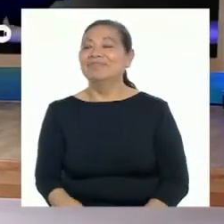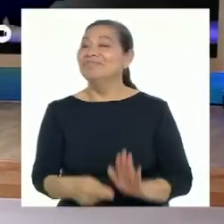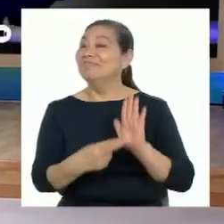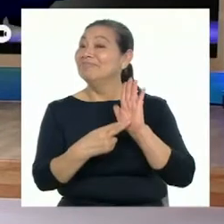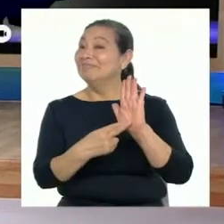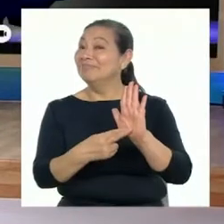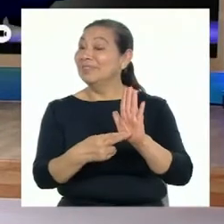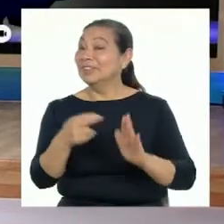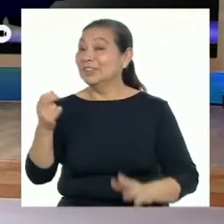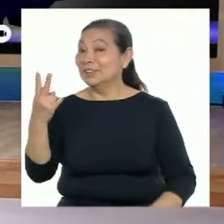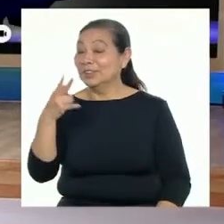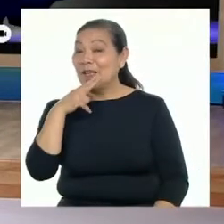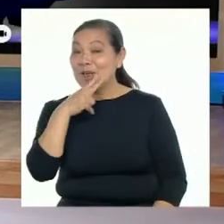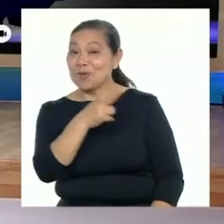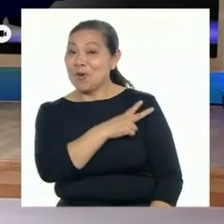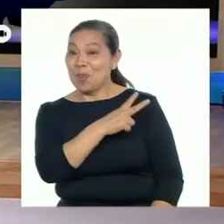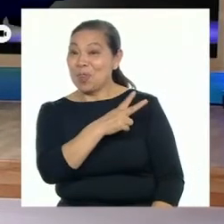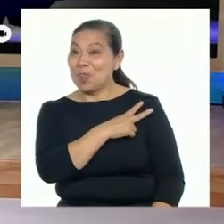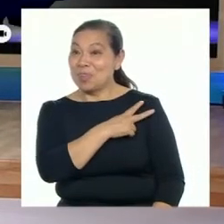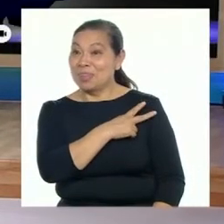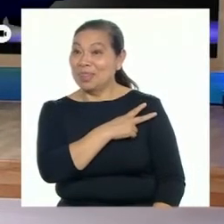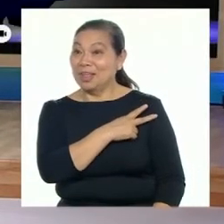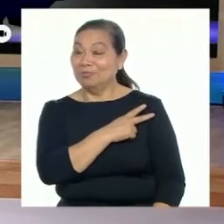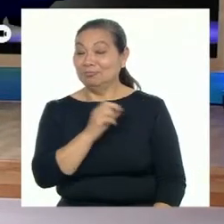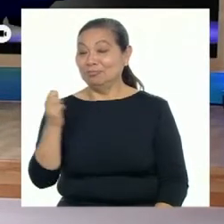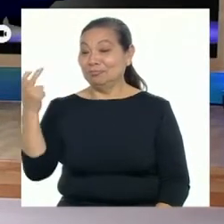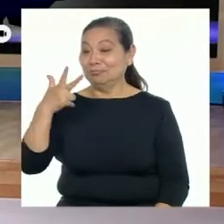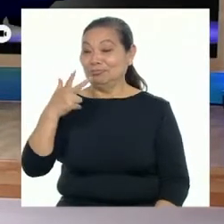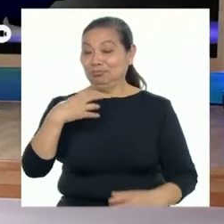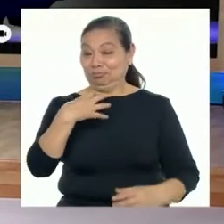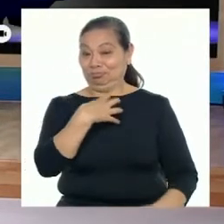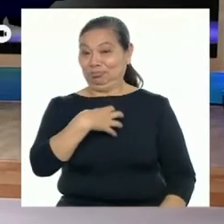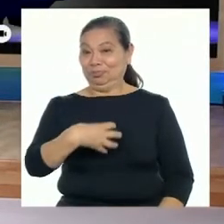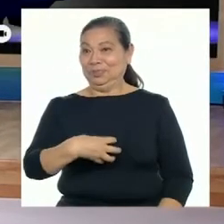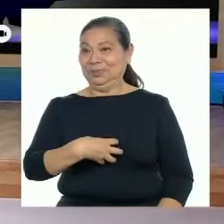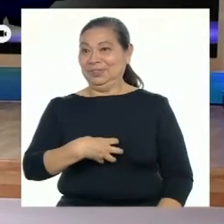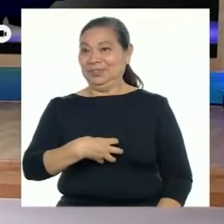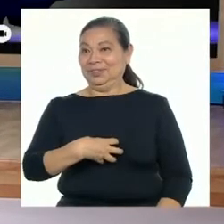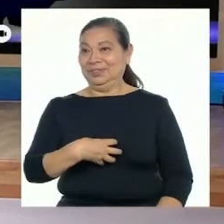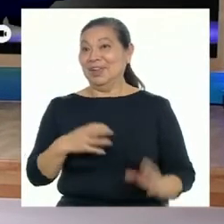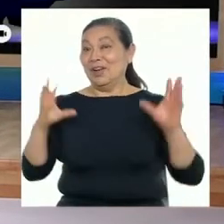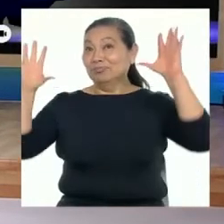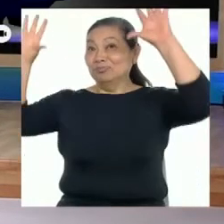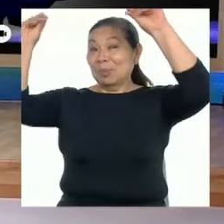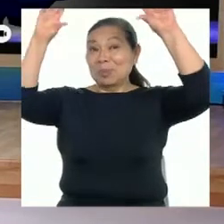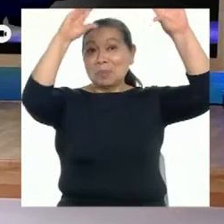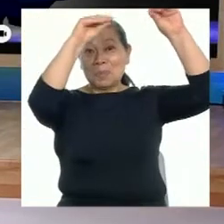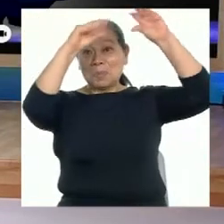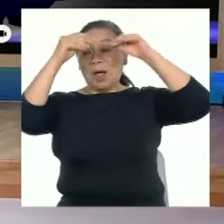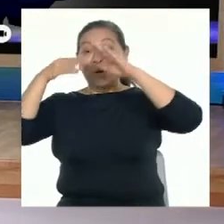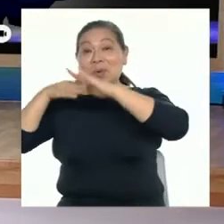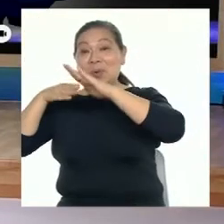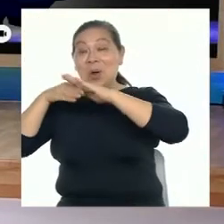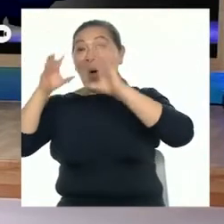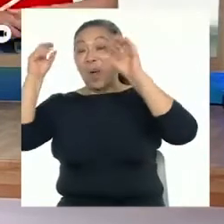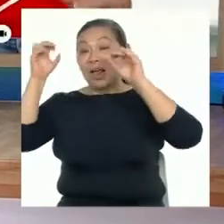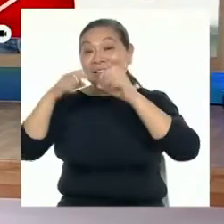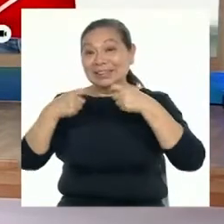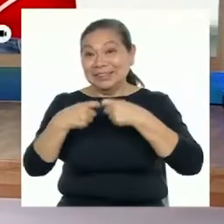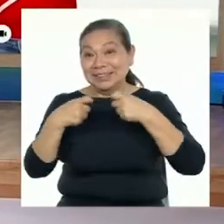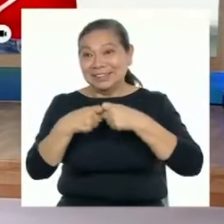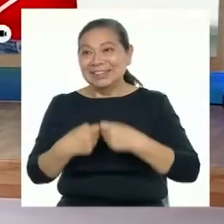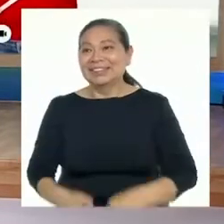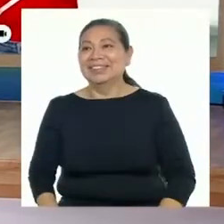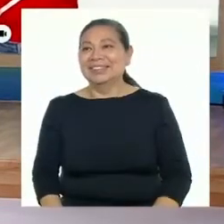Representando a segundo de secundaria y triple medalla de papel en la disciplina de apagar las luces para ahorrar energía...